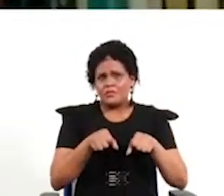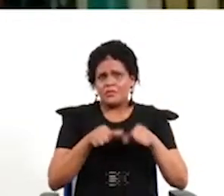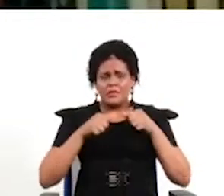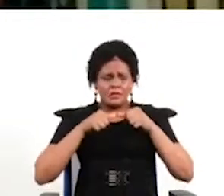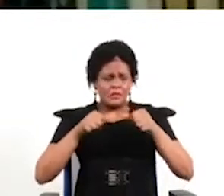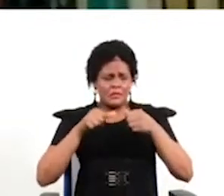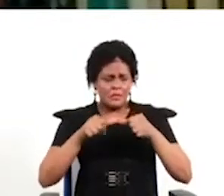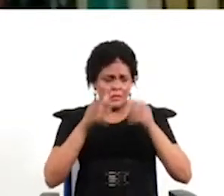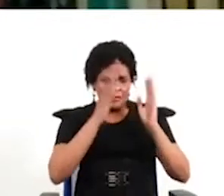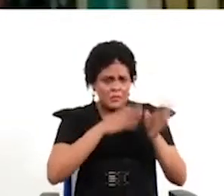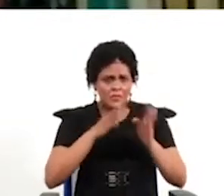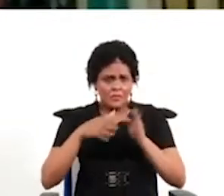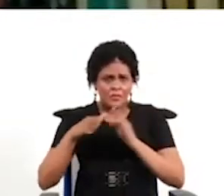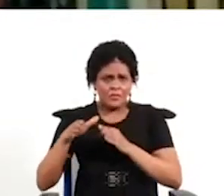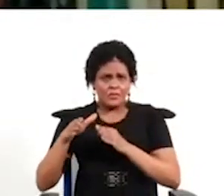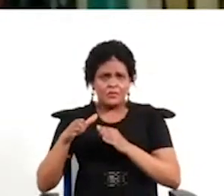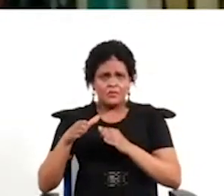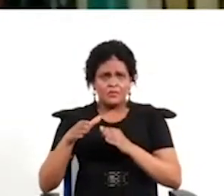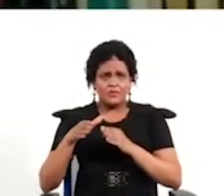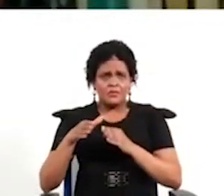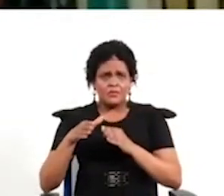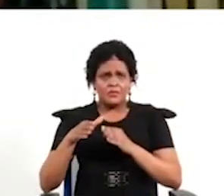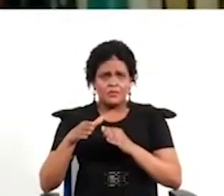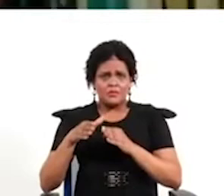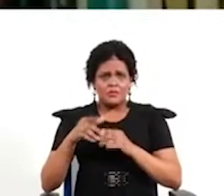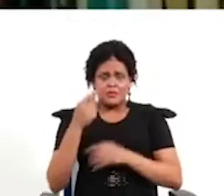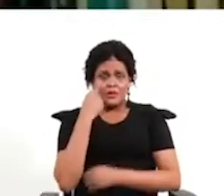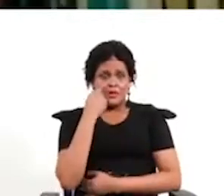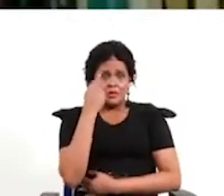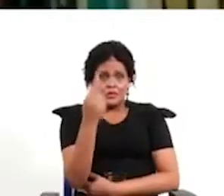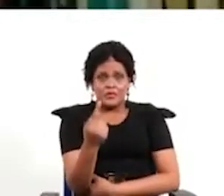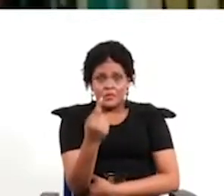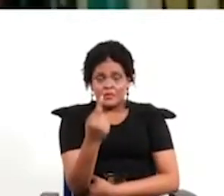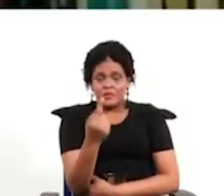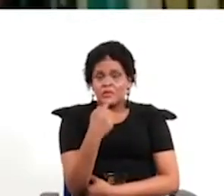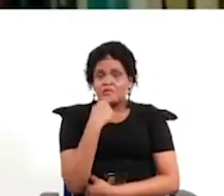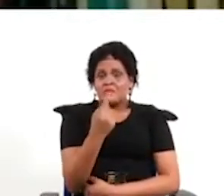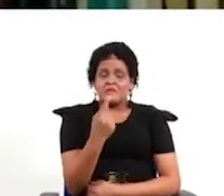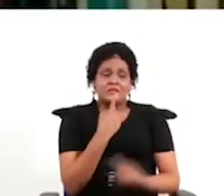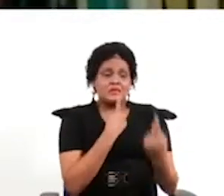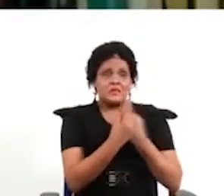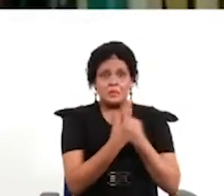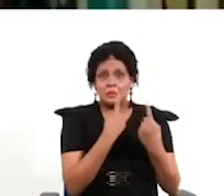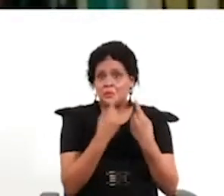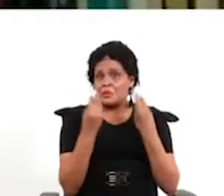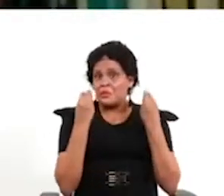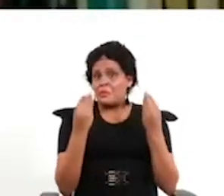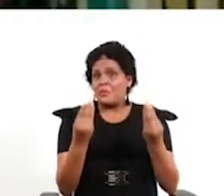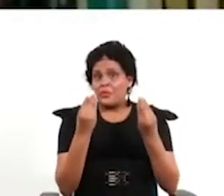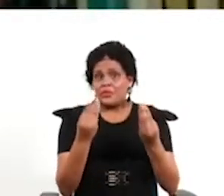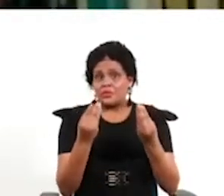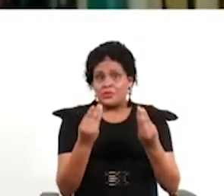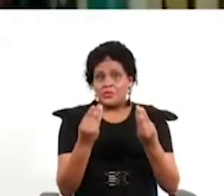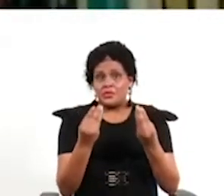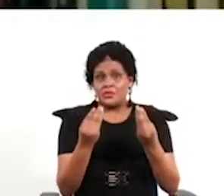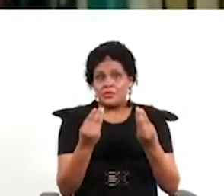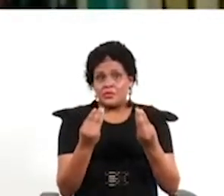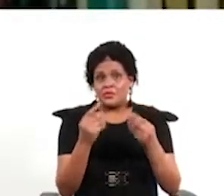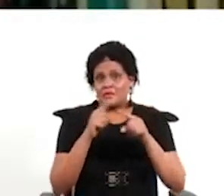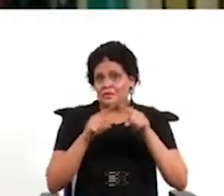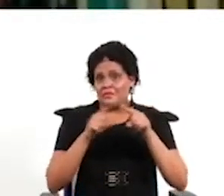están tan bien preparados cuando se empieza a ver los discursos que hacen muchos de los representantes en el